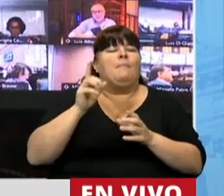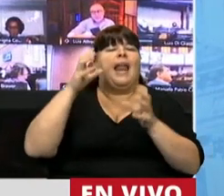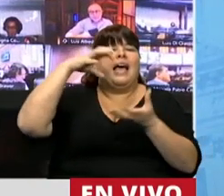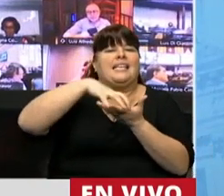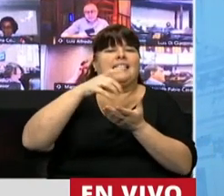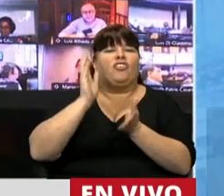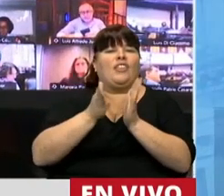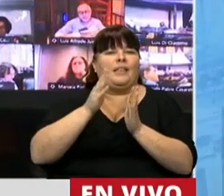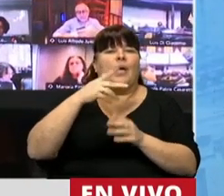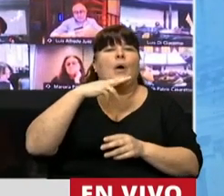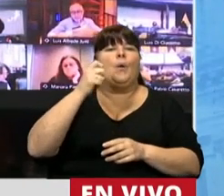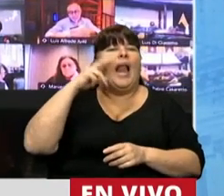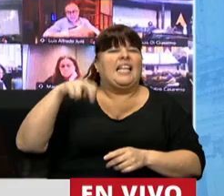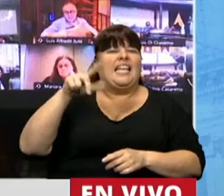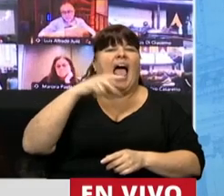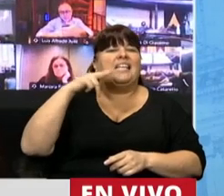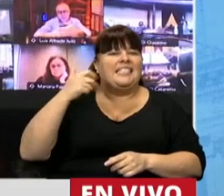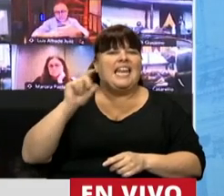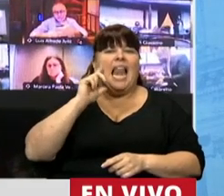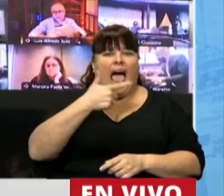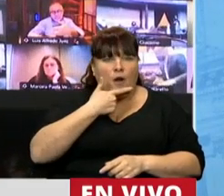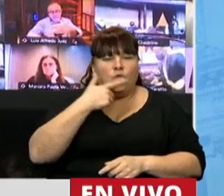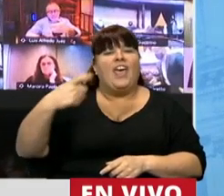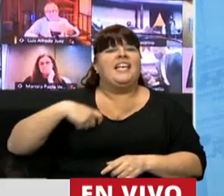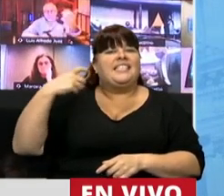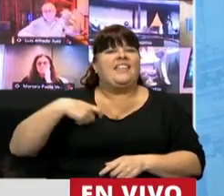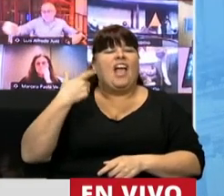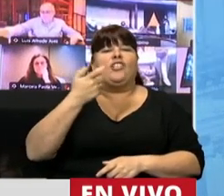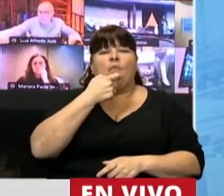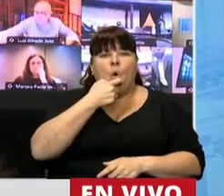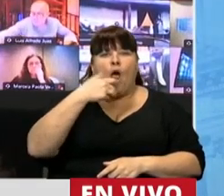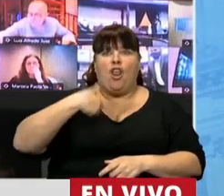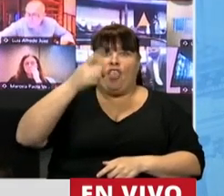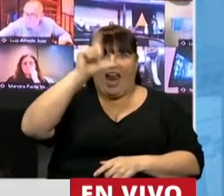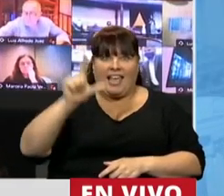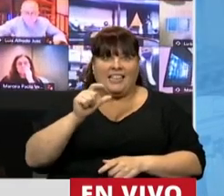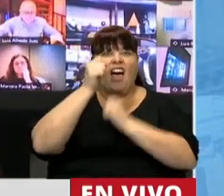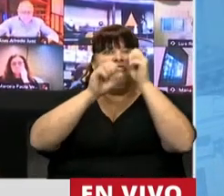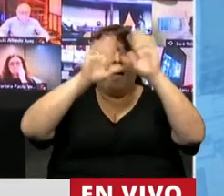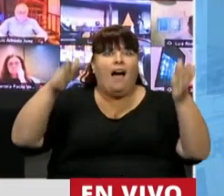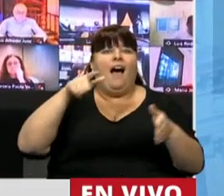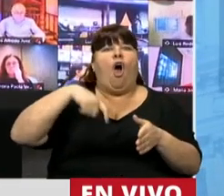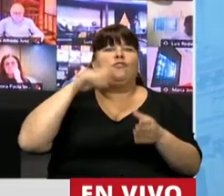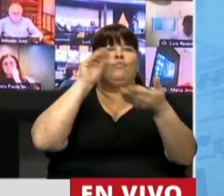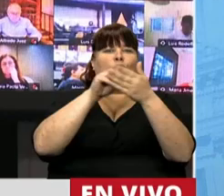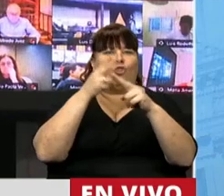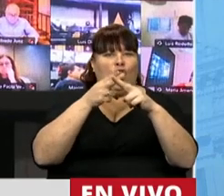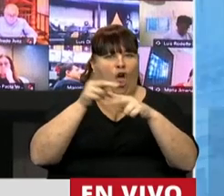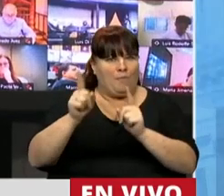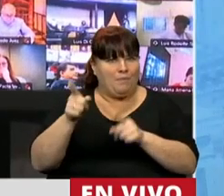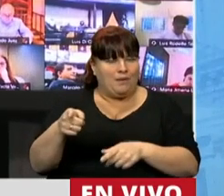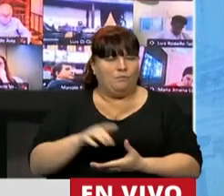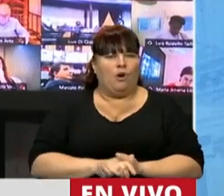Rehabilitación de Valentina Alcina, Lanús, de nuestro Sindicato de Obreros Cultivadores de la República Argentina. Quiero que sepan